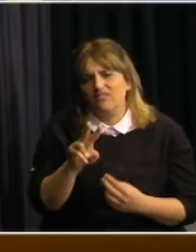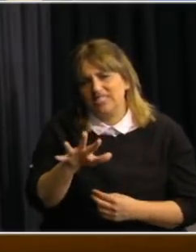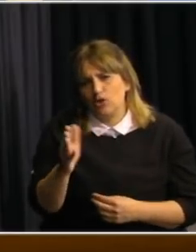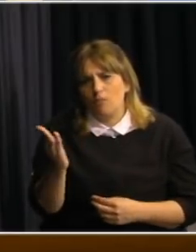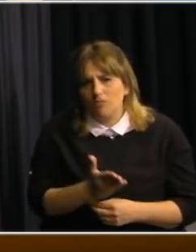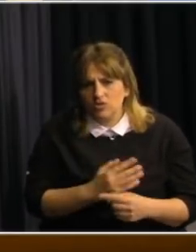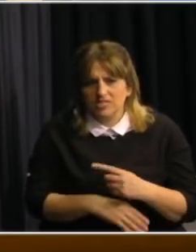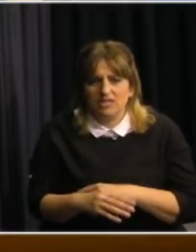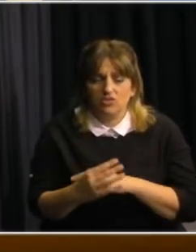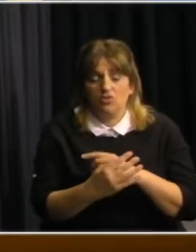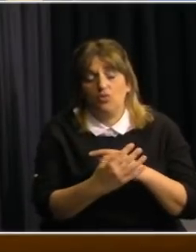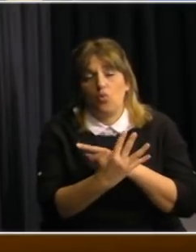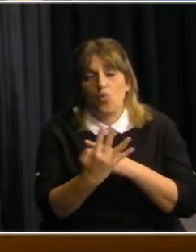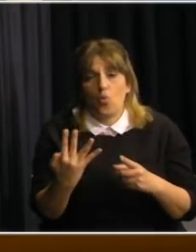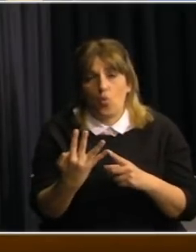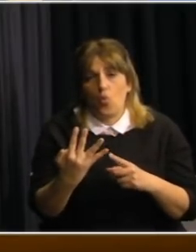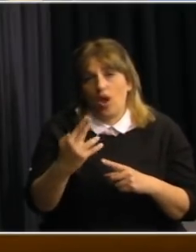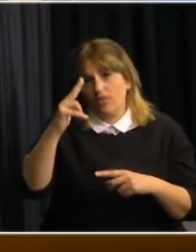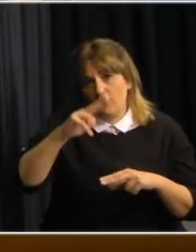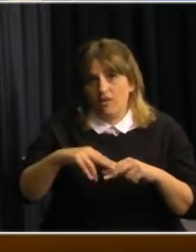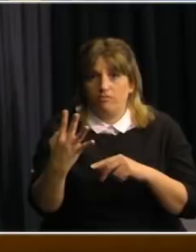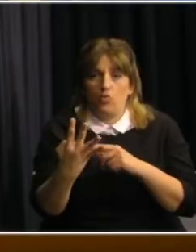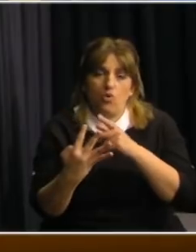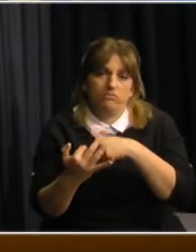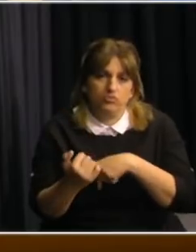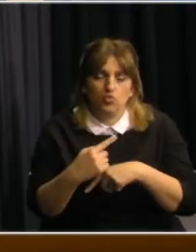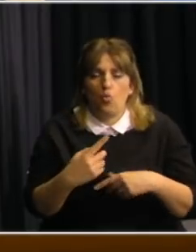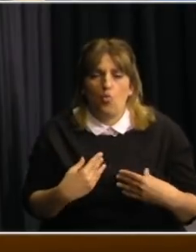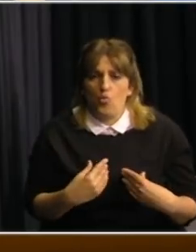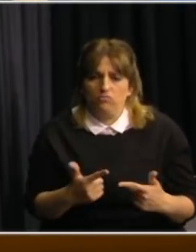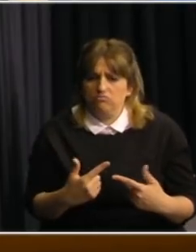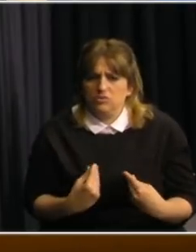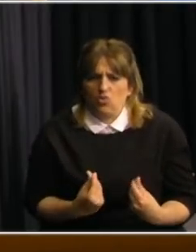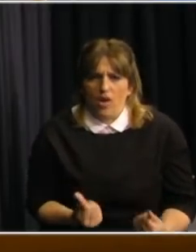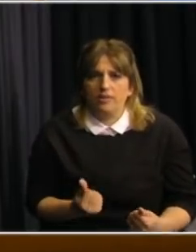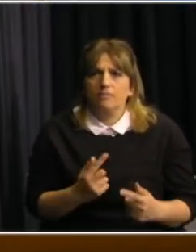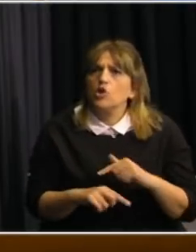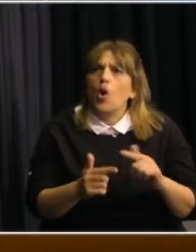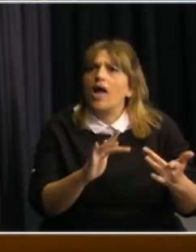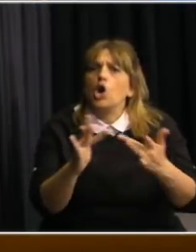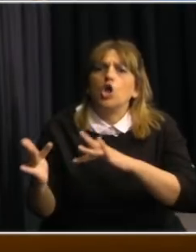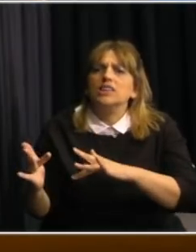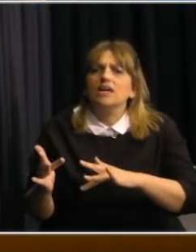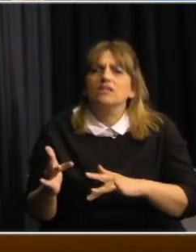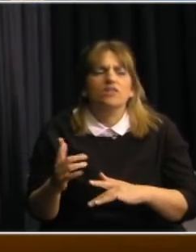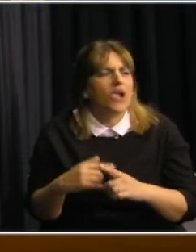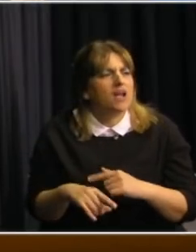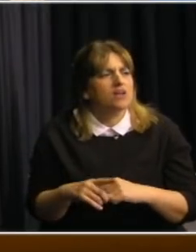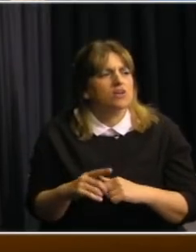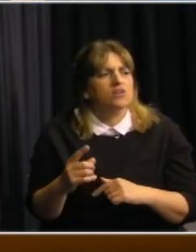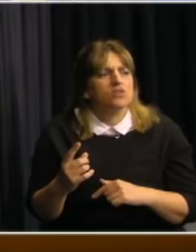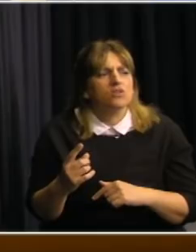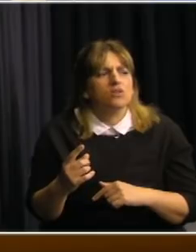consultar sobre esa información porque de hecho no se arrastrean a los contactos no se arrastrean perdón al